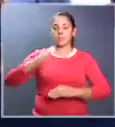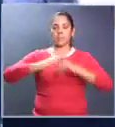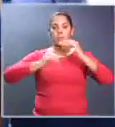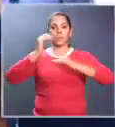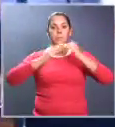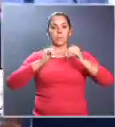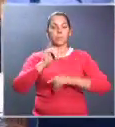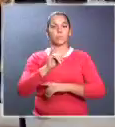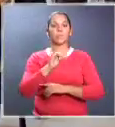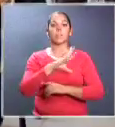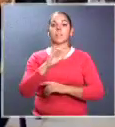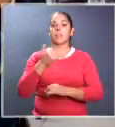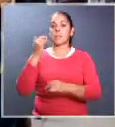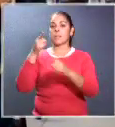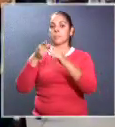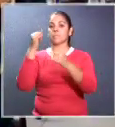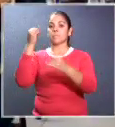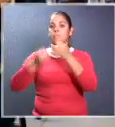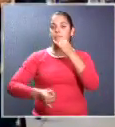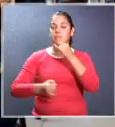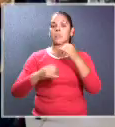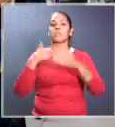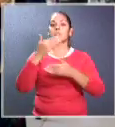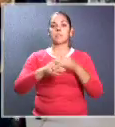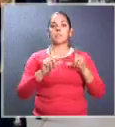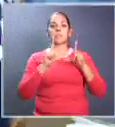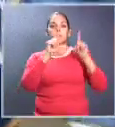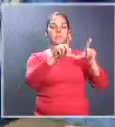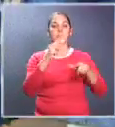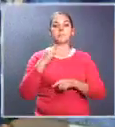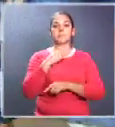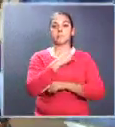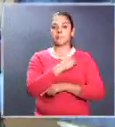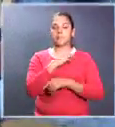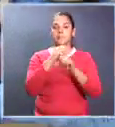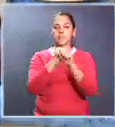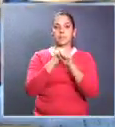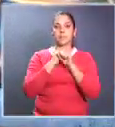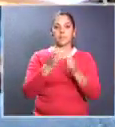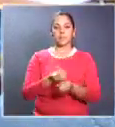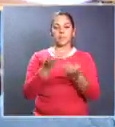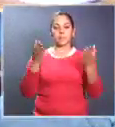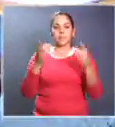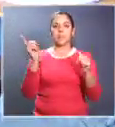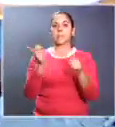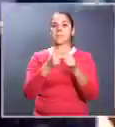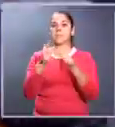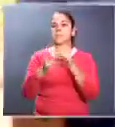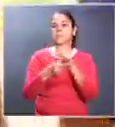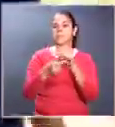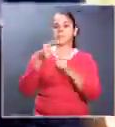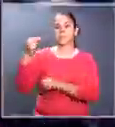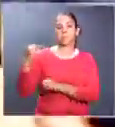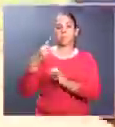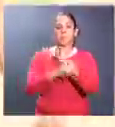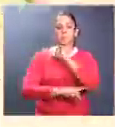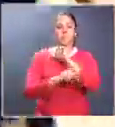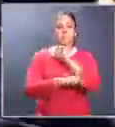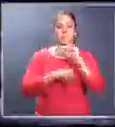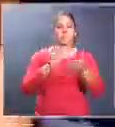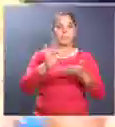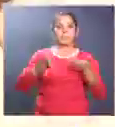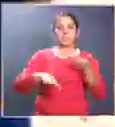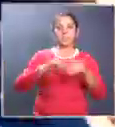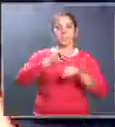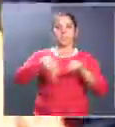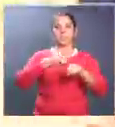las instalaciones y una vez concluidas, éstas serán donadas al Ministerio de Seguridad Pública. Por primera vez en la historia del país, la